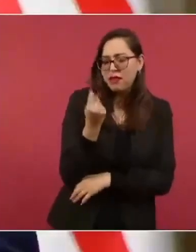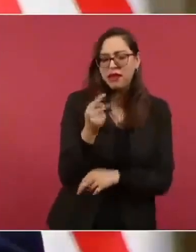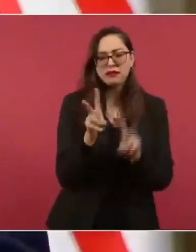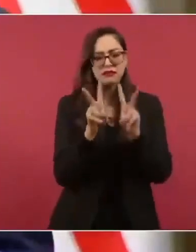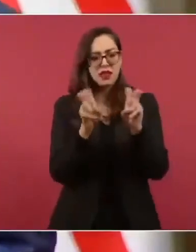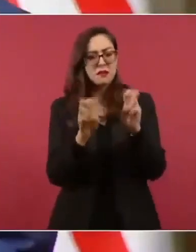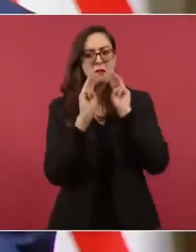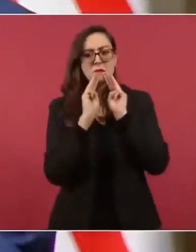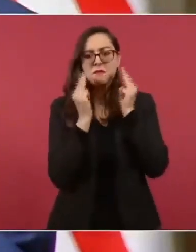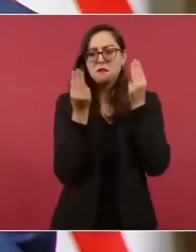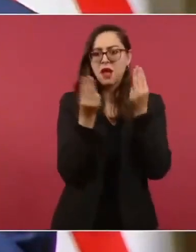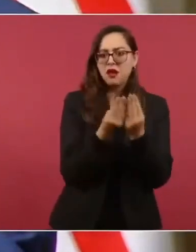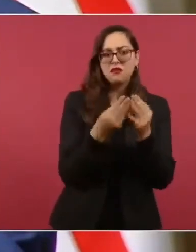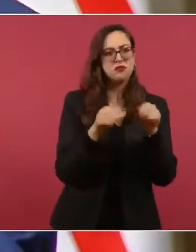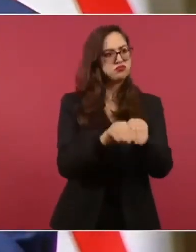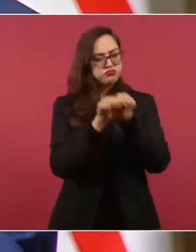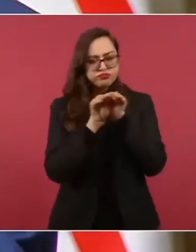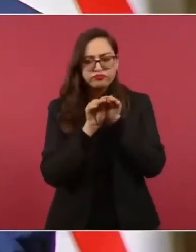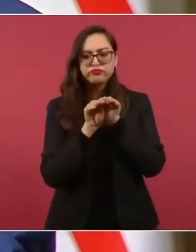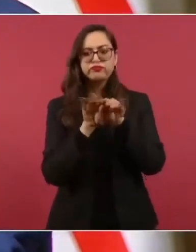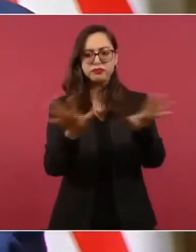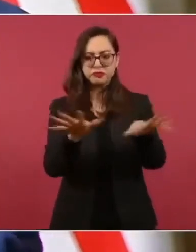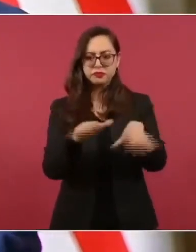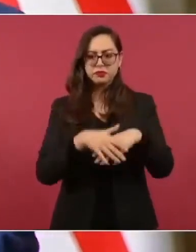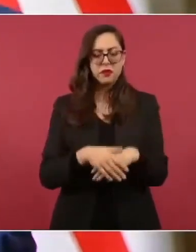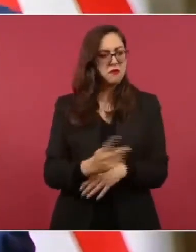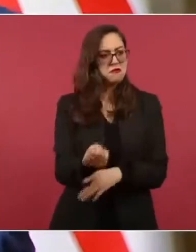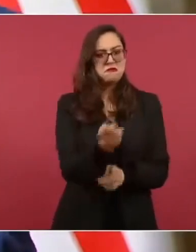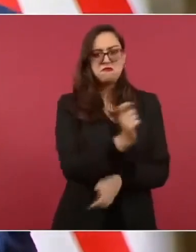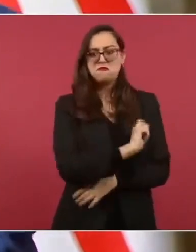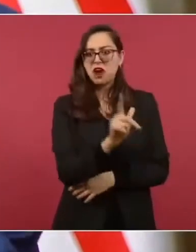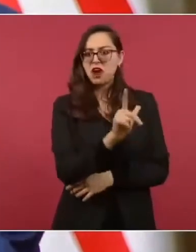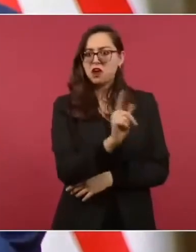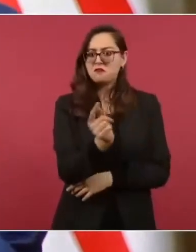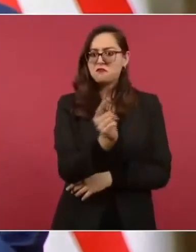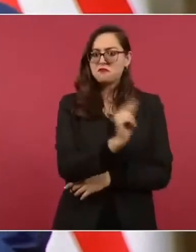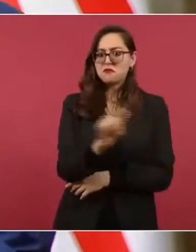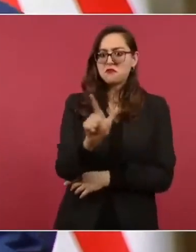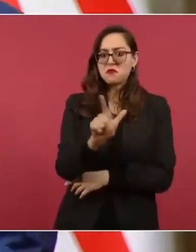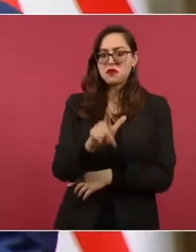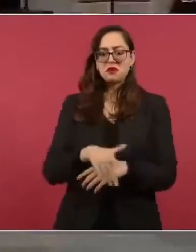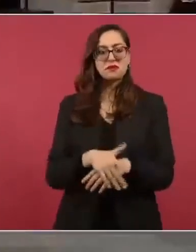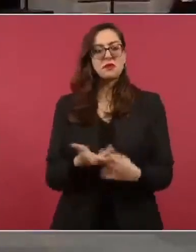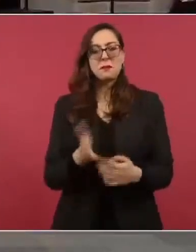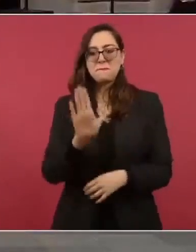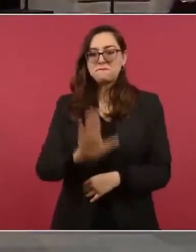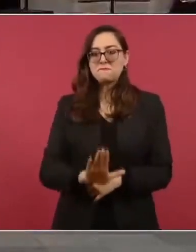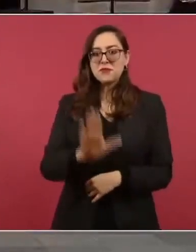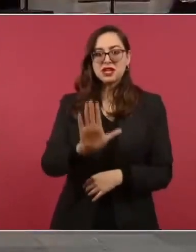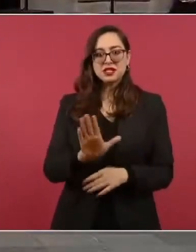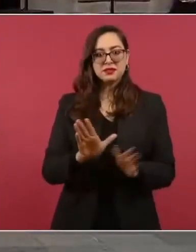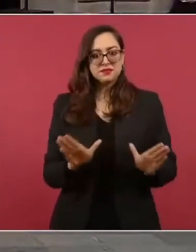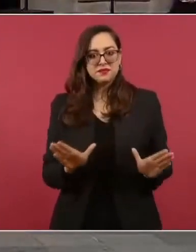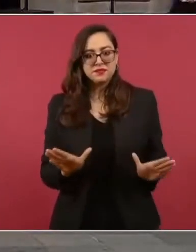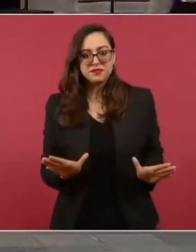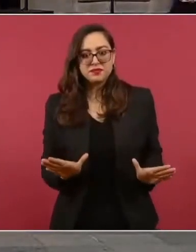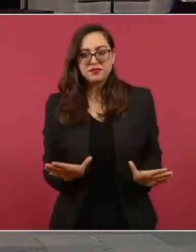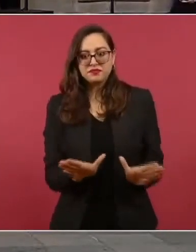organizada y es como una apología de